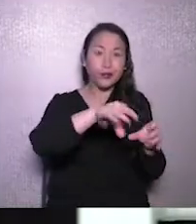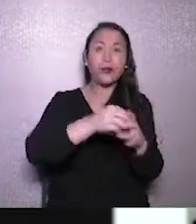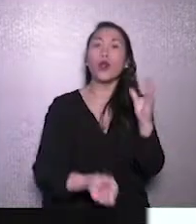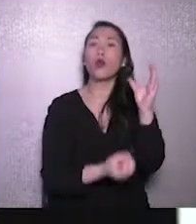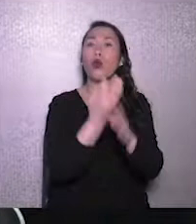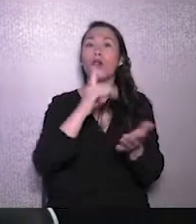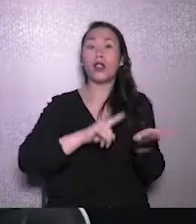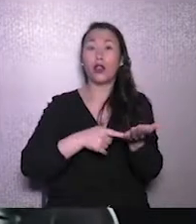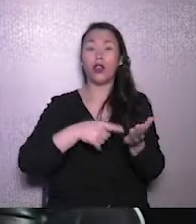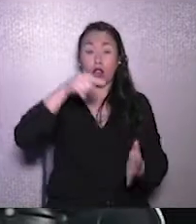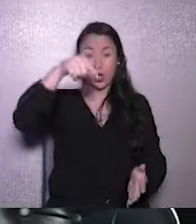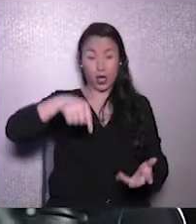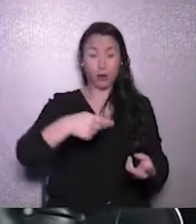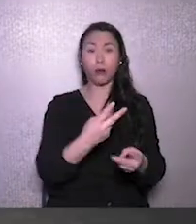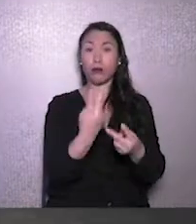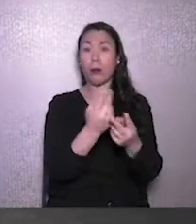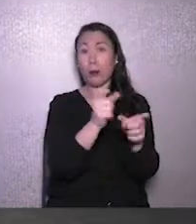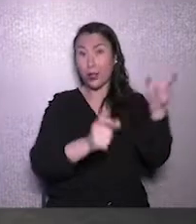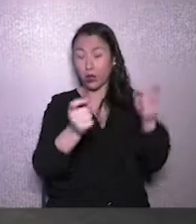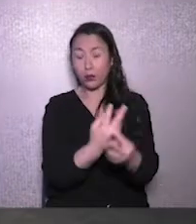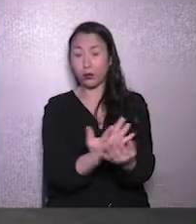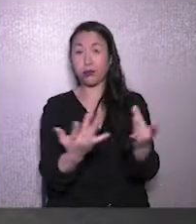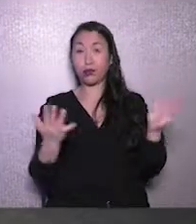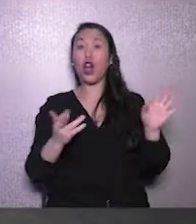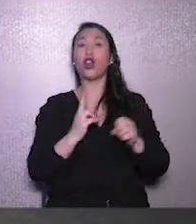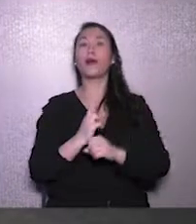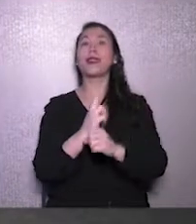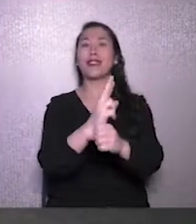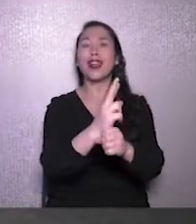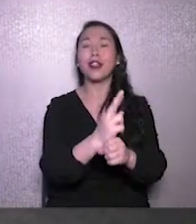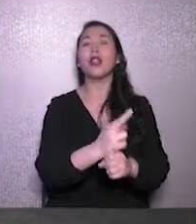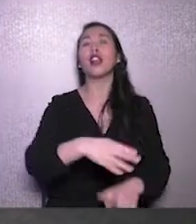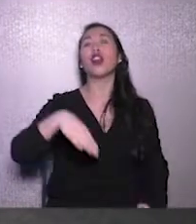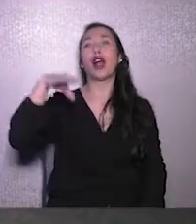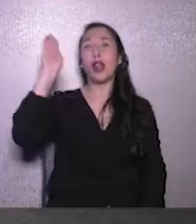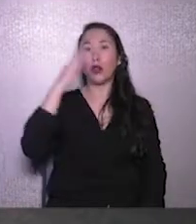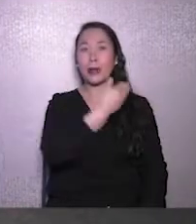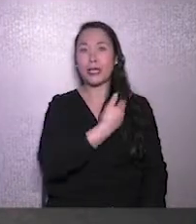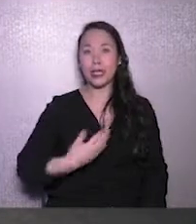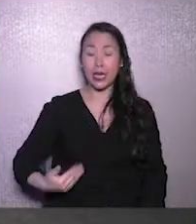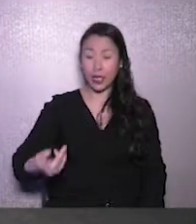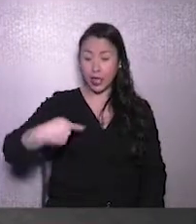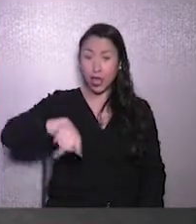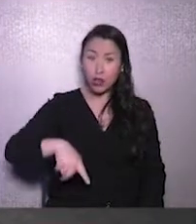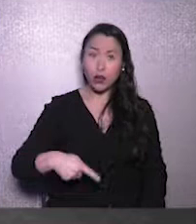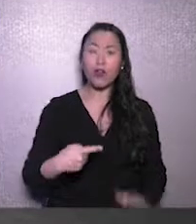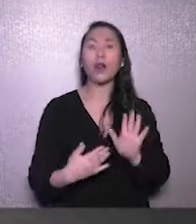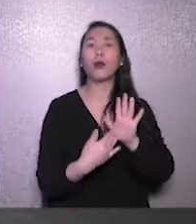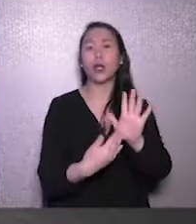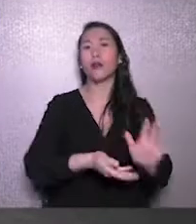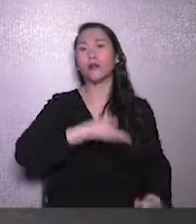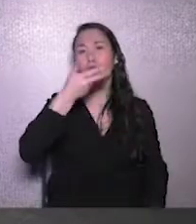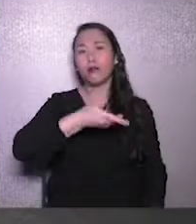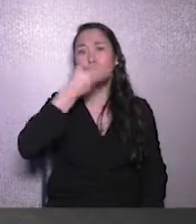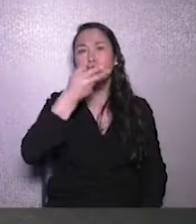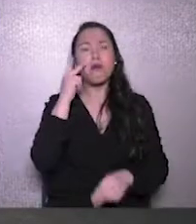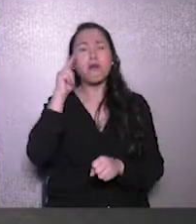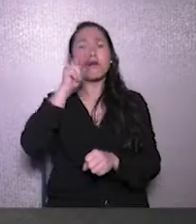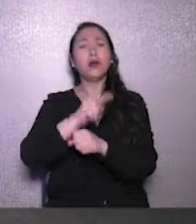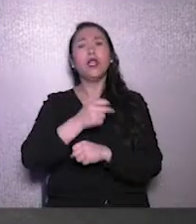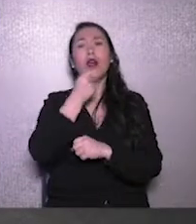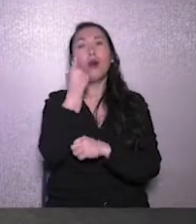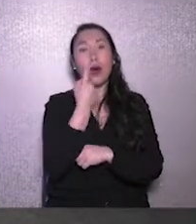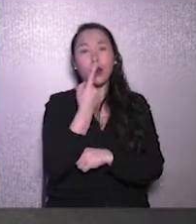Vamos a tener hoy día un gran panel con todos los representantes de los candidatos presidenciales que nos van a exponer cuál es la visión que ellos tienen. Pero lo